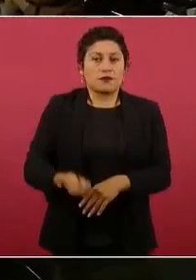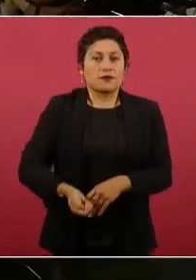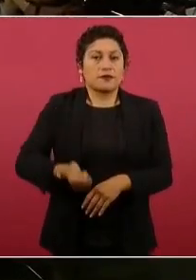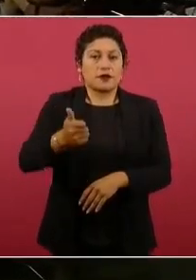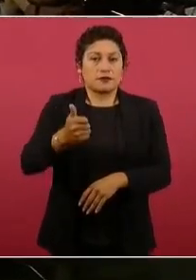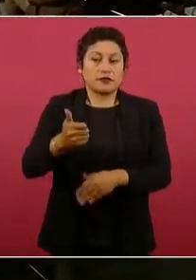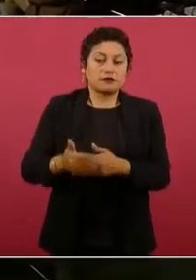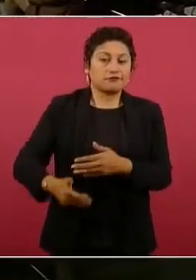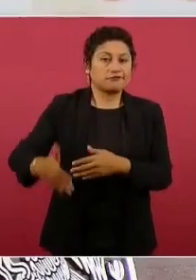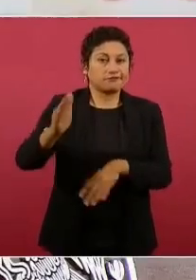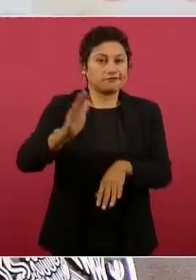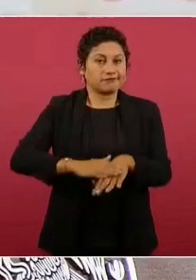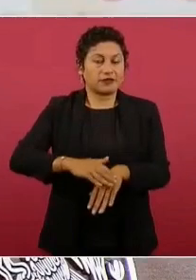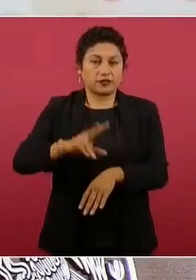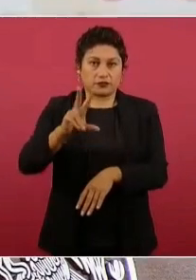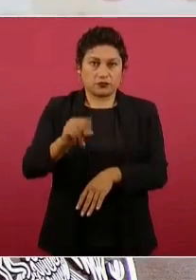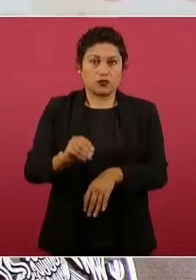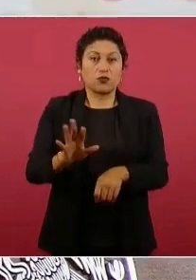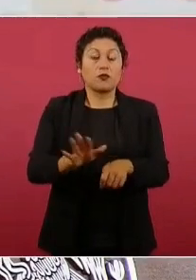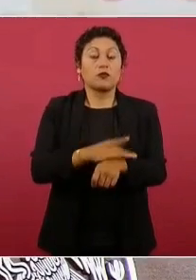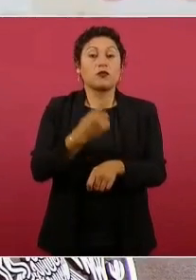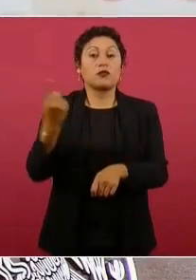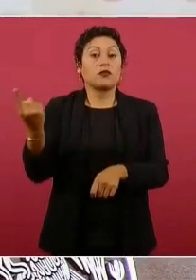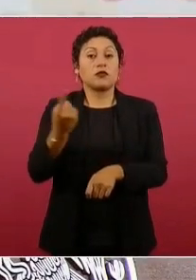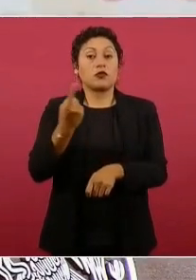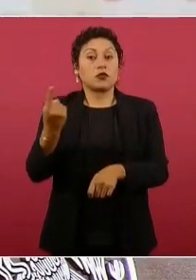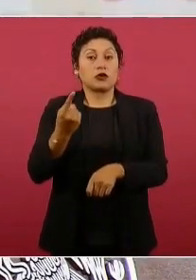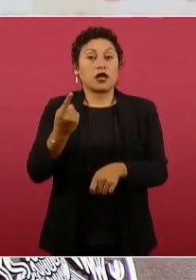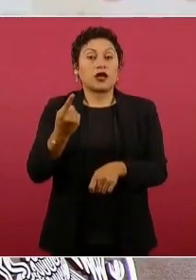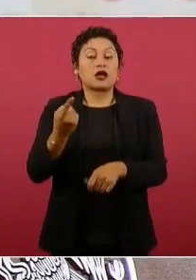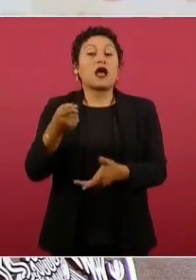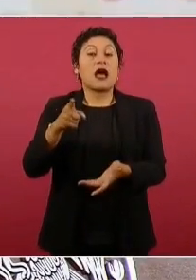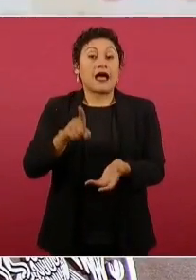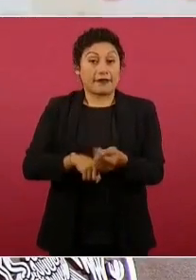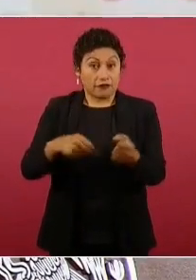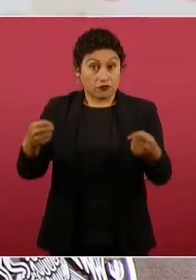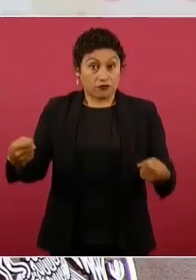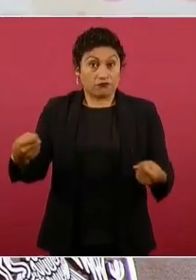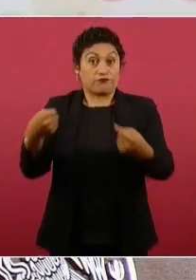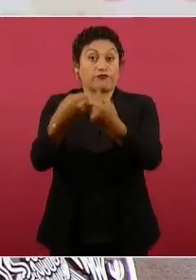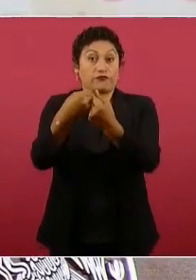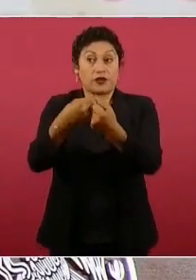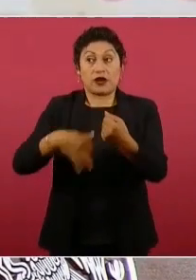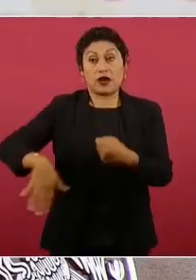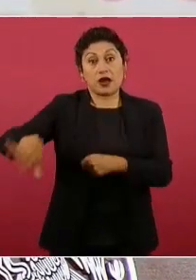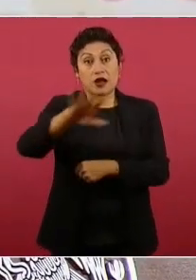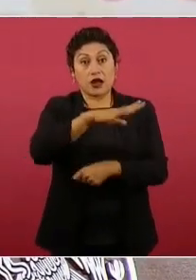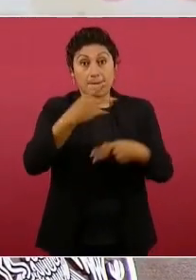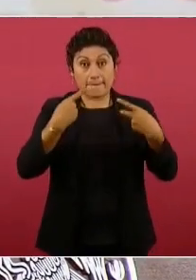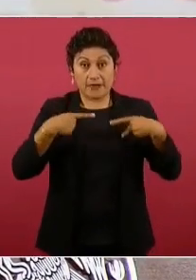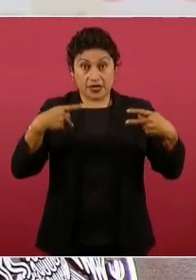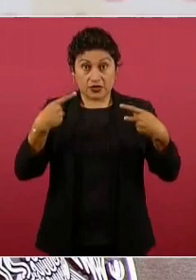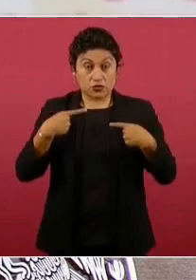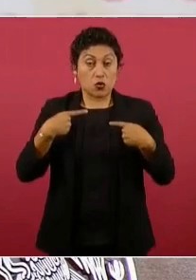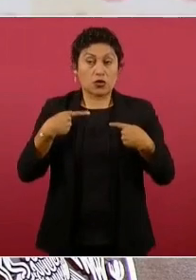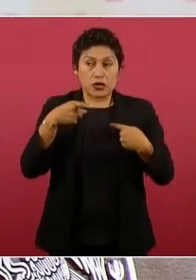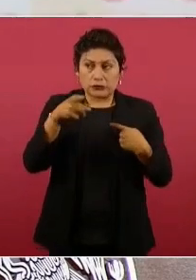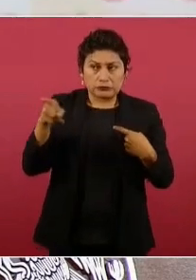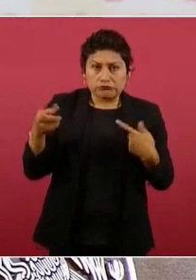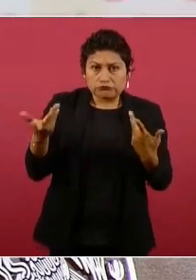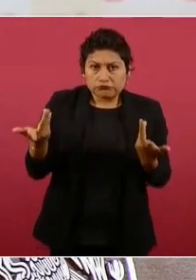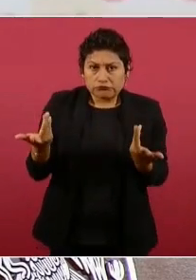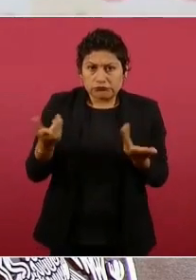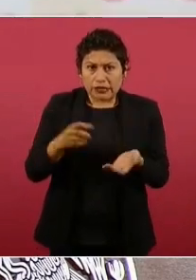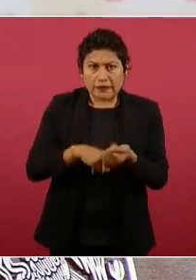se agredió a la población civil, inocente,